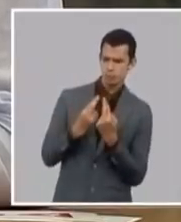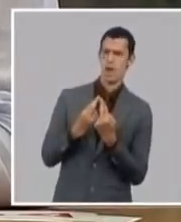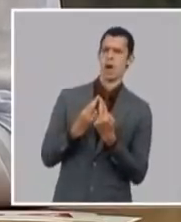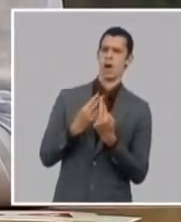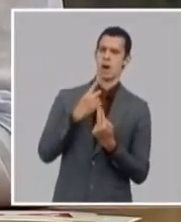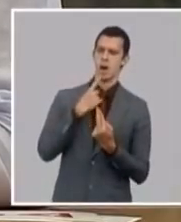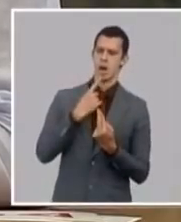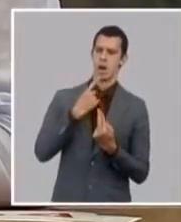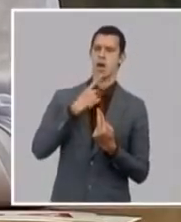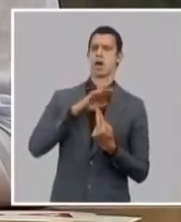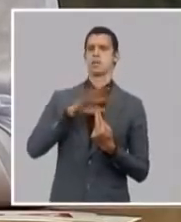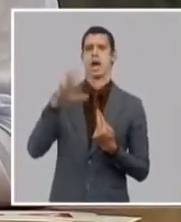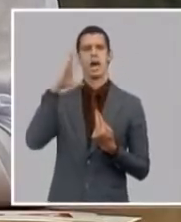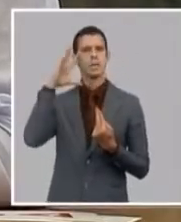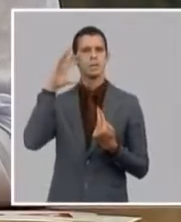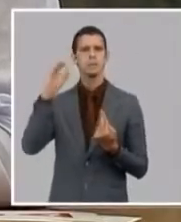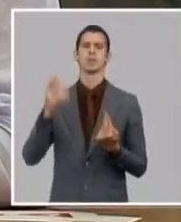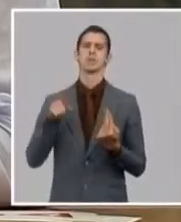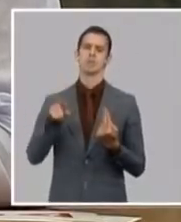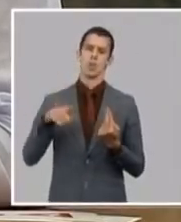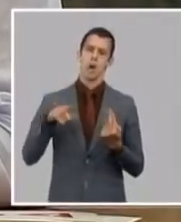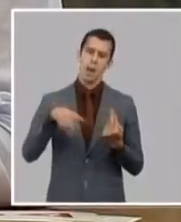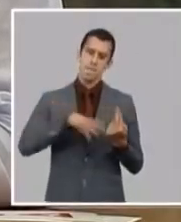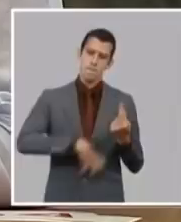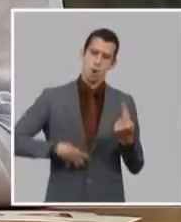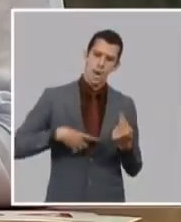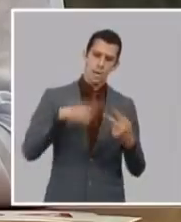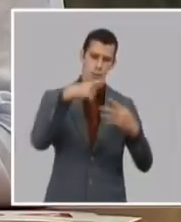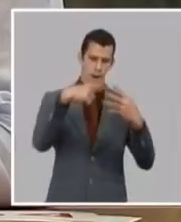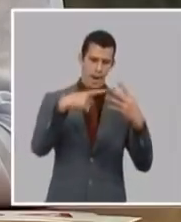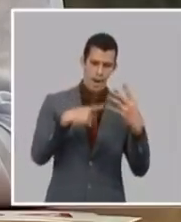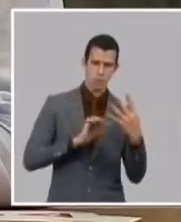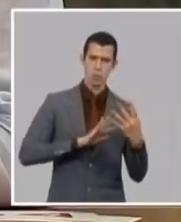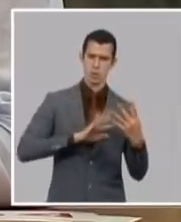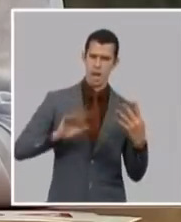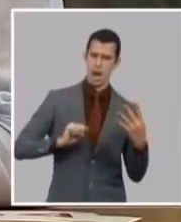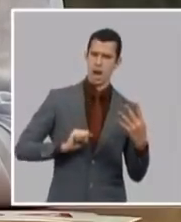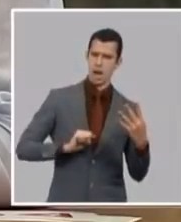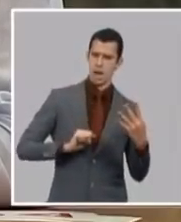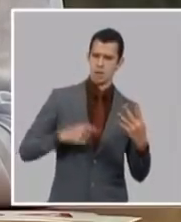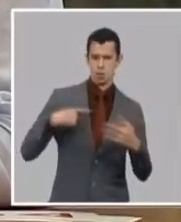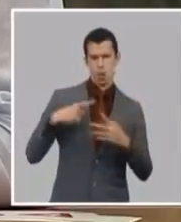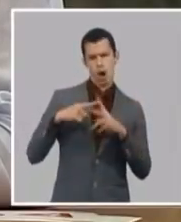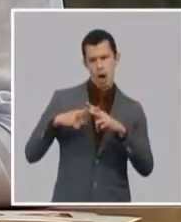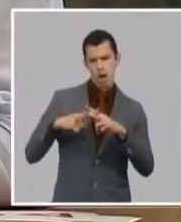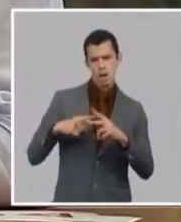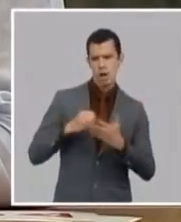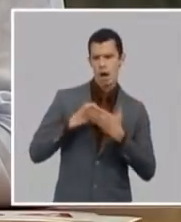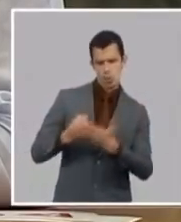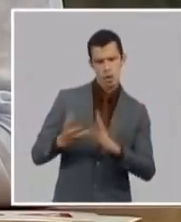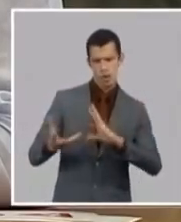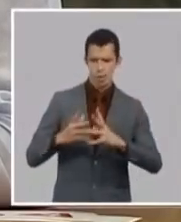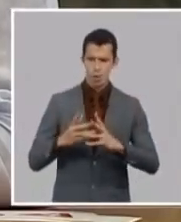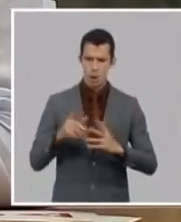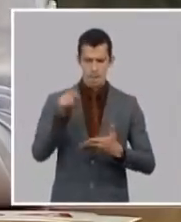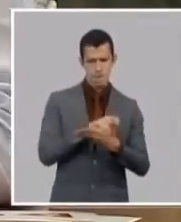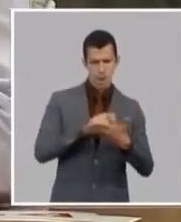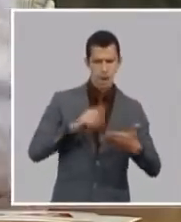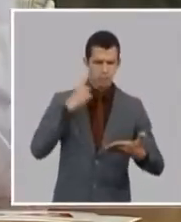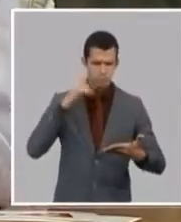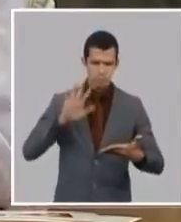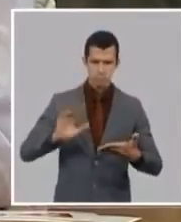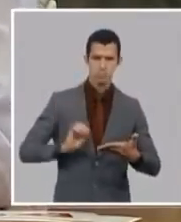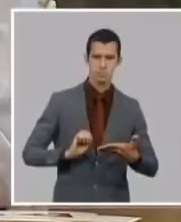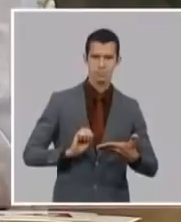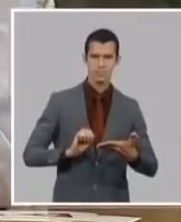concordia entre los cubanos y al respeto porque unos pocos por muy